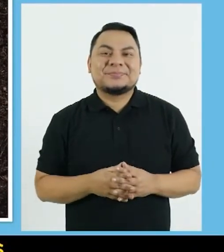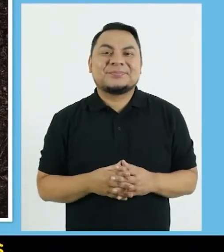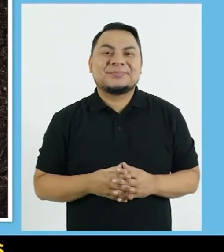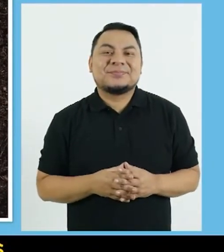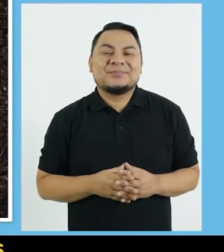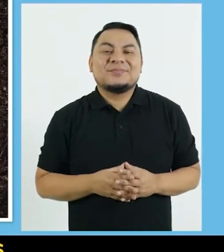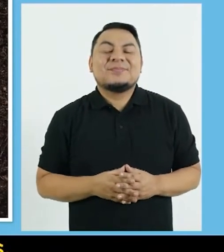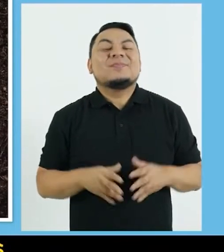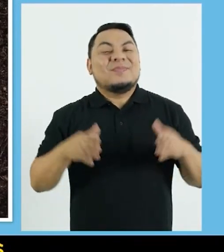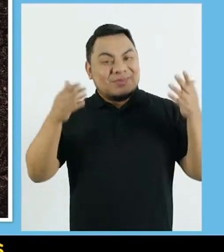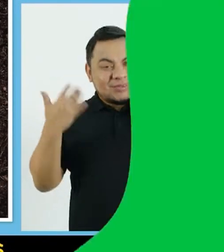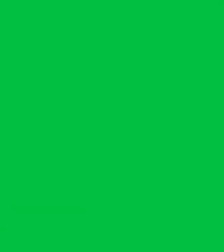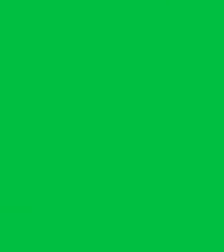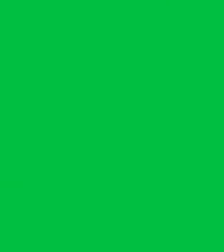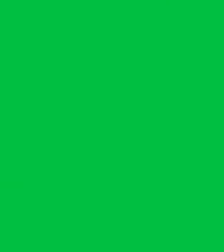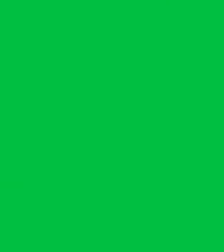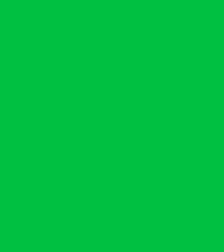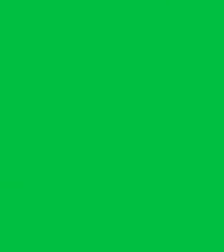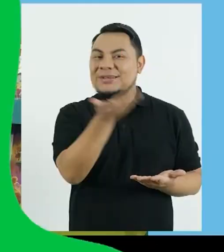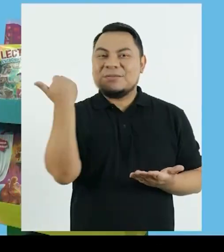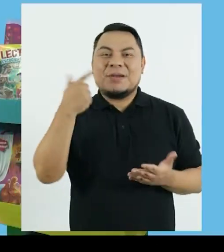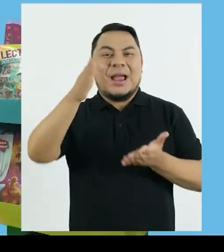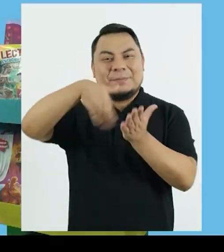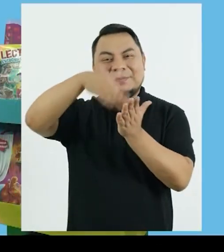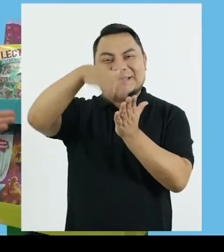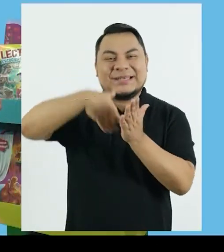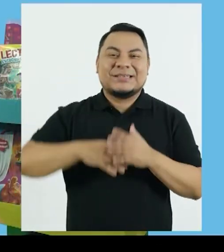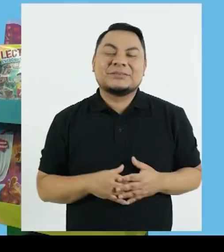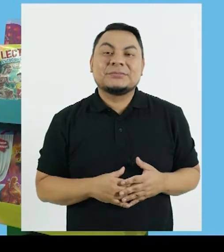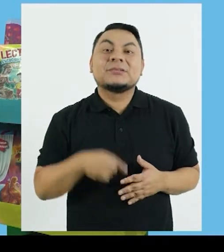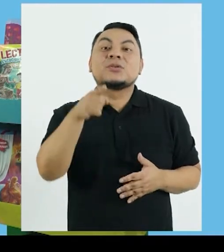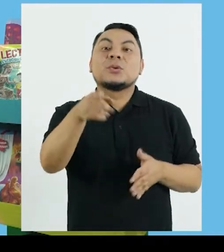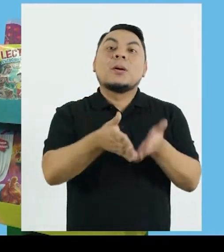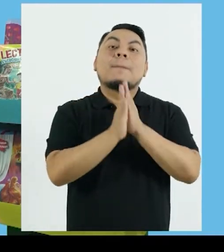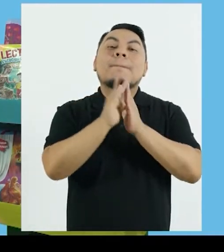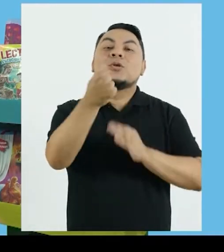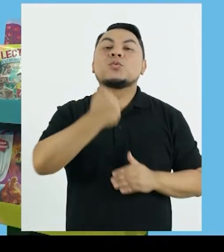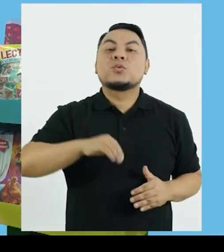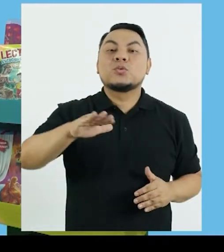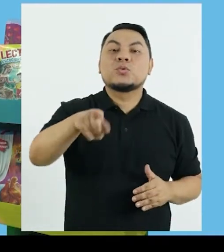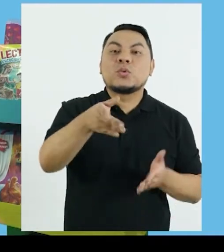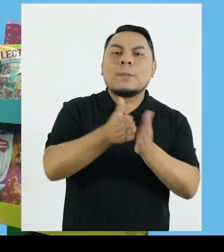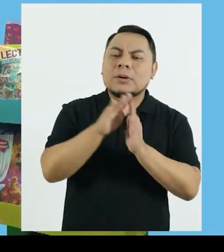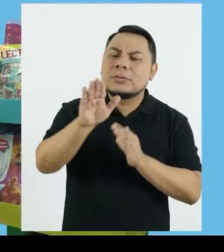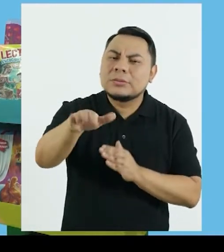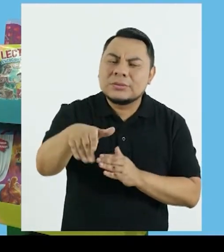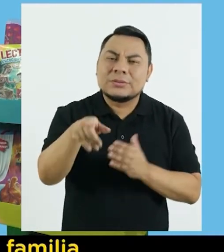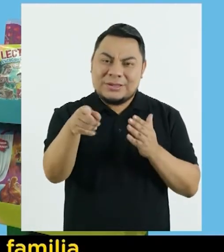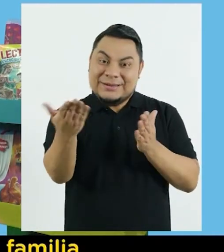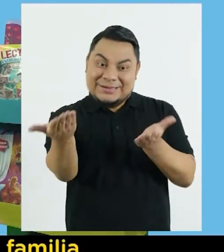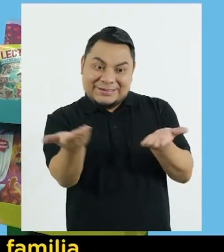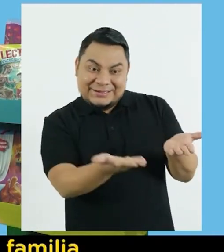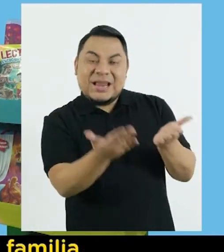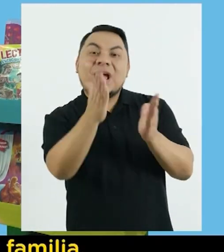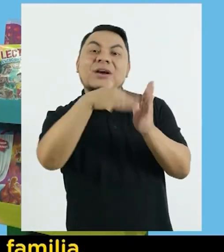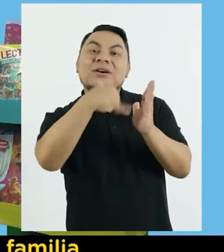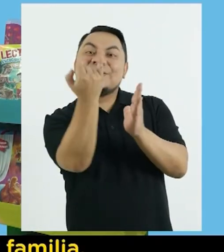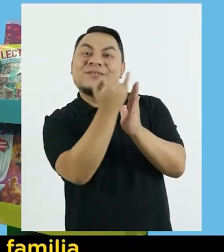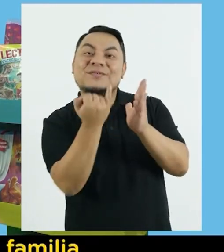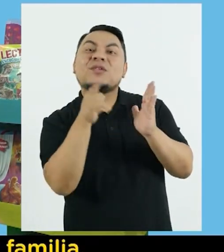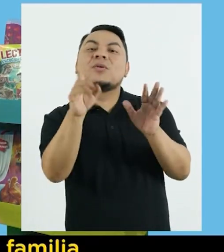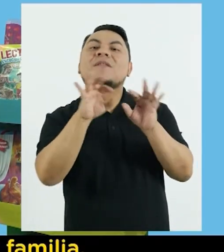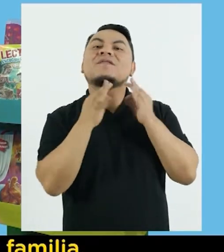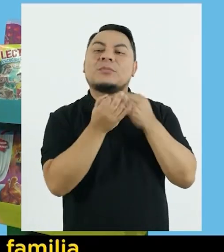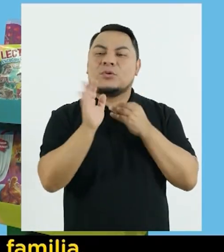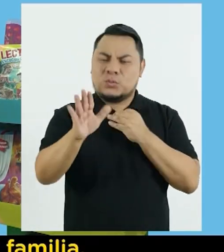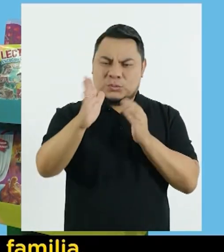chupete O bajalenguas Ahora sí ¡A pintar! Pídanle a su niña